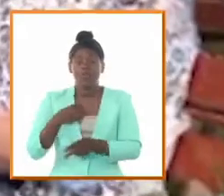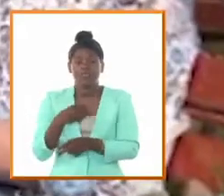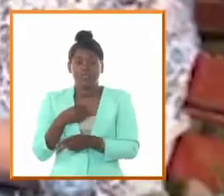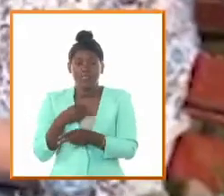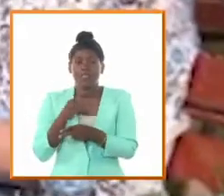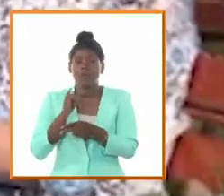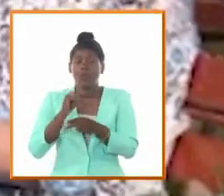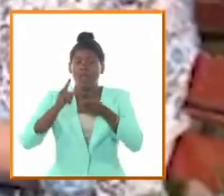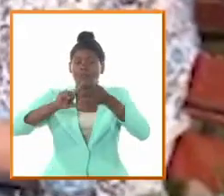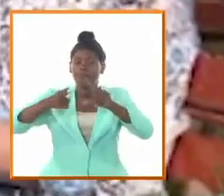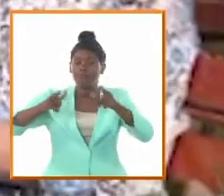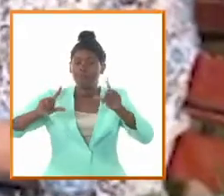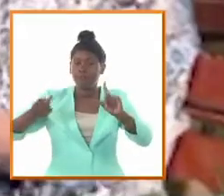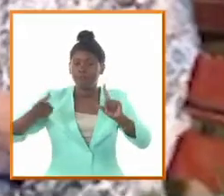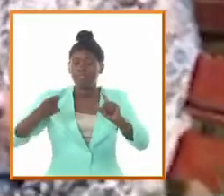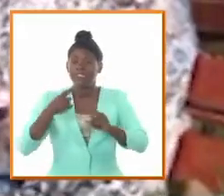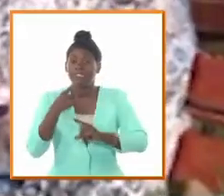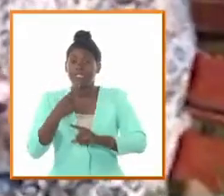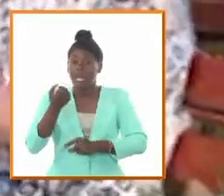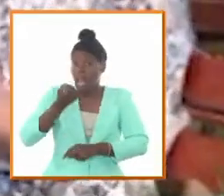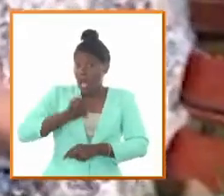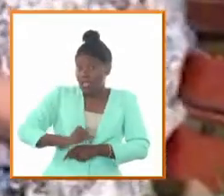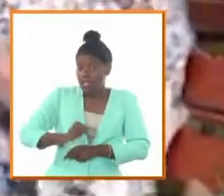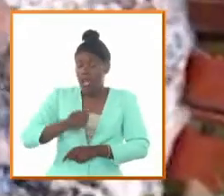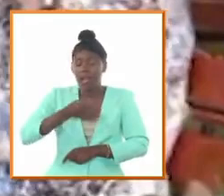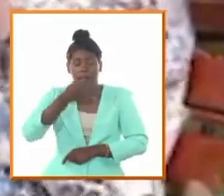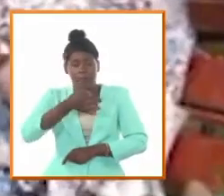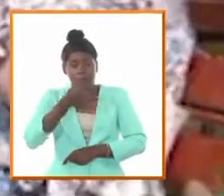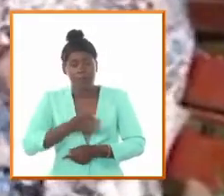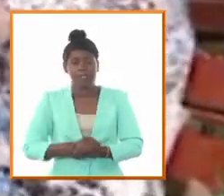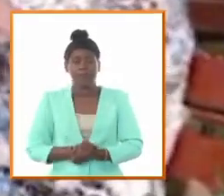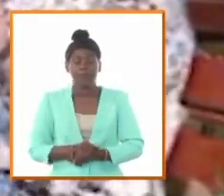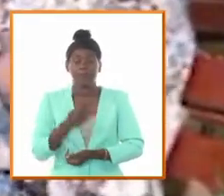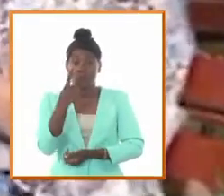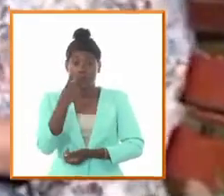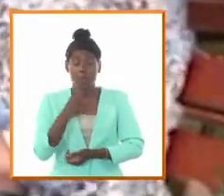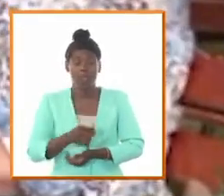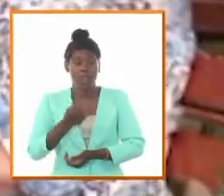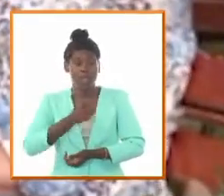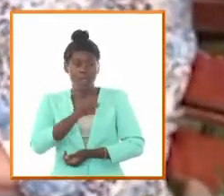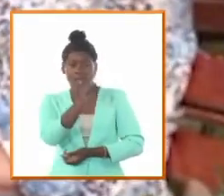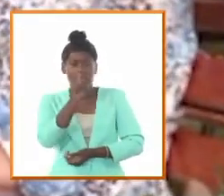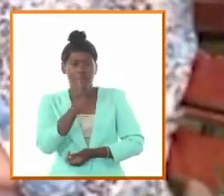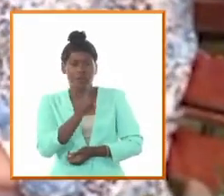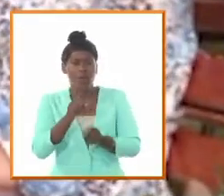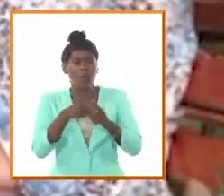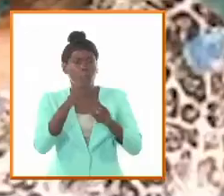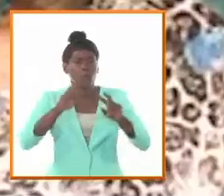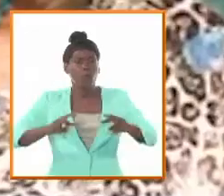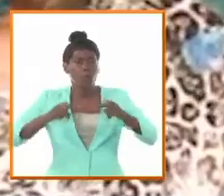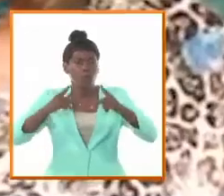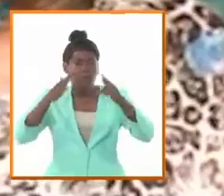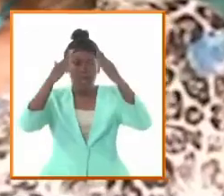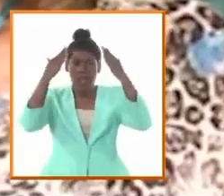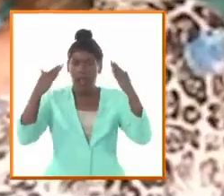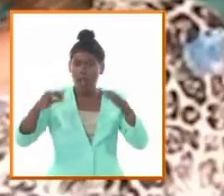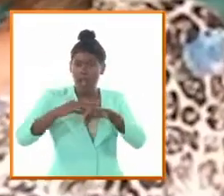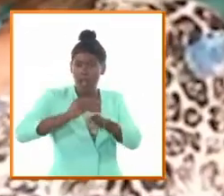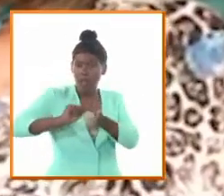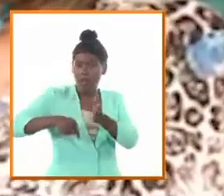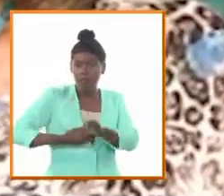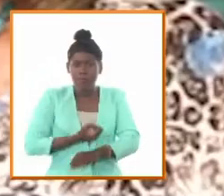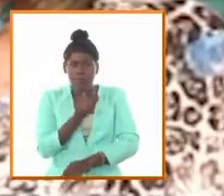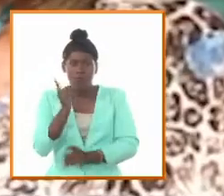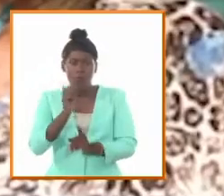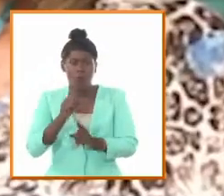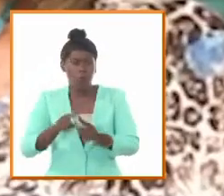hija Herminia que el mayor no llegó a conocer Herminia le preguntó en una ocasión a su madre que por qué no se había vuelto a casar y Amalia le